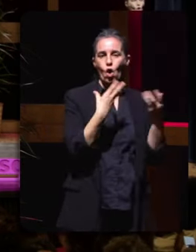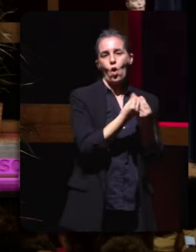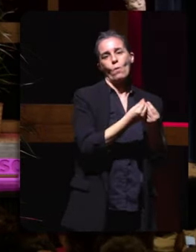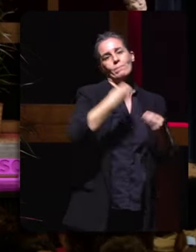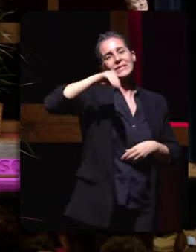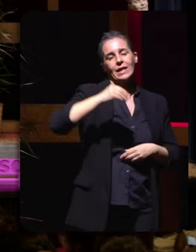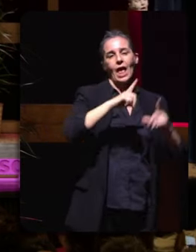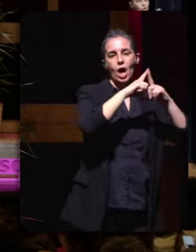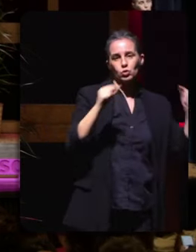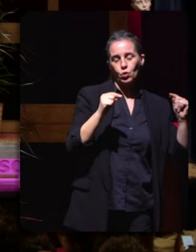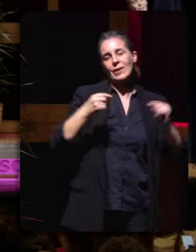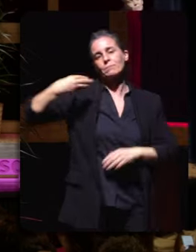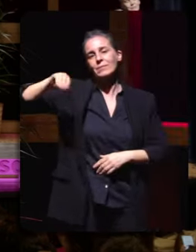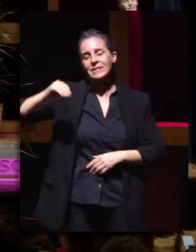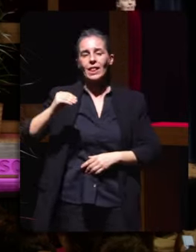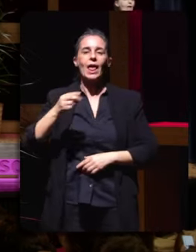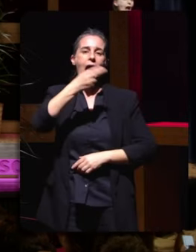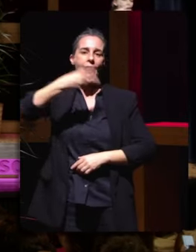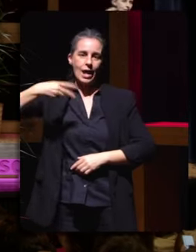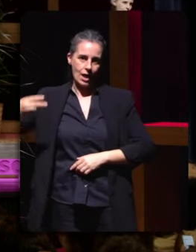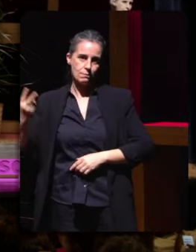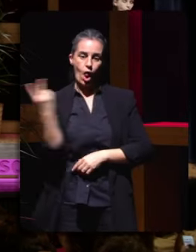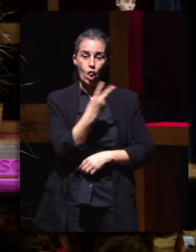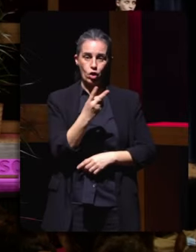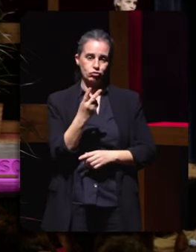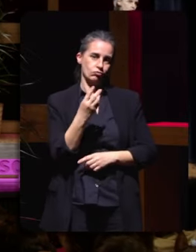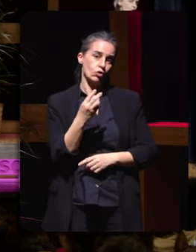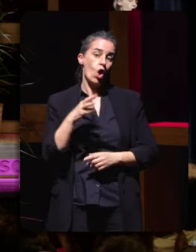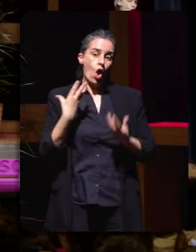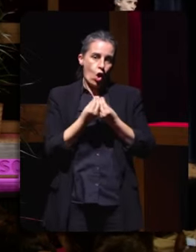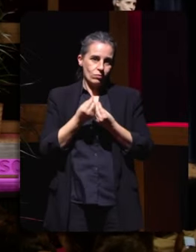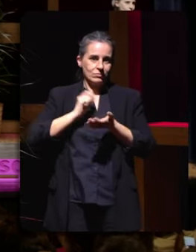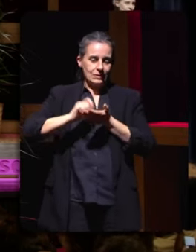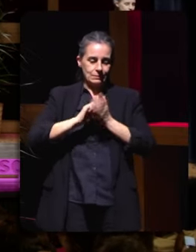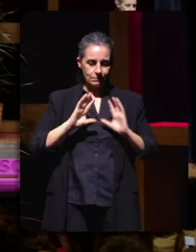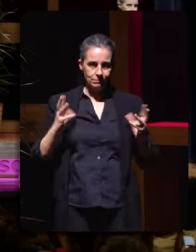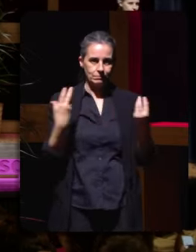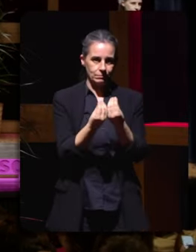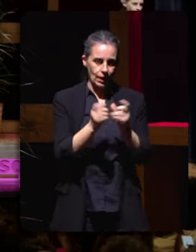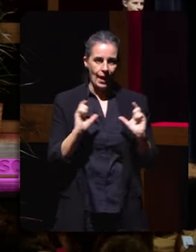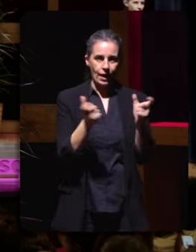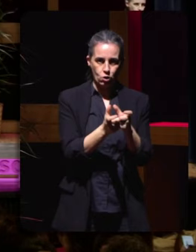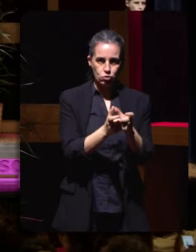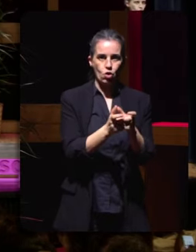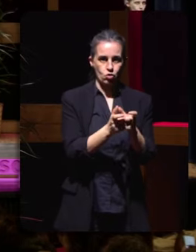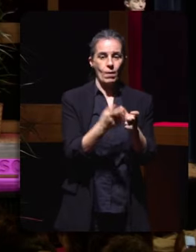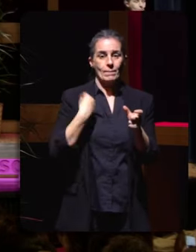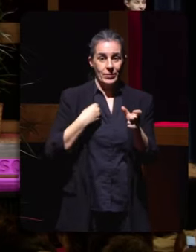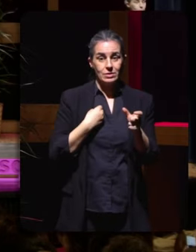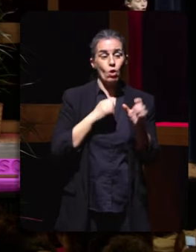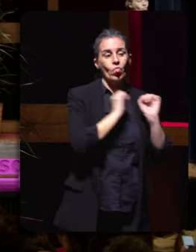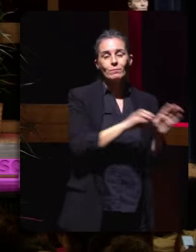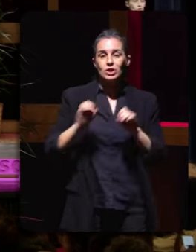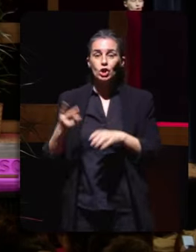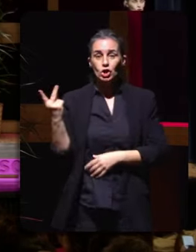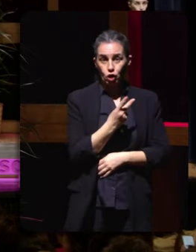Barbón y de Cantabria, Miguel Ángel Revilla. Esas dos dimisiones que ha aceptado la ministra Raquel Sánchez, la del presidente